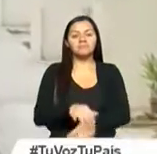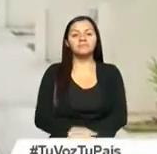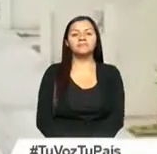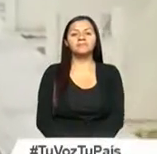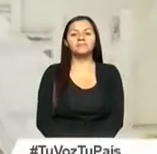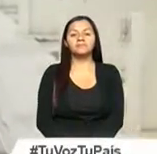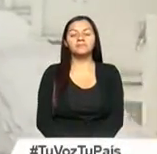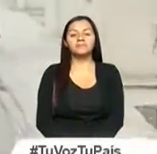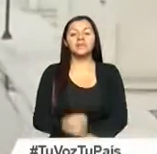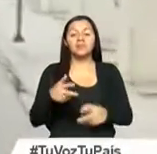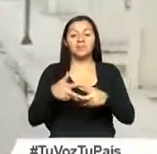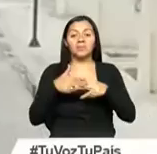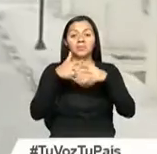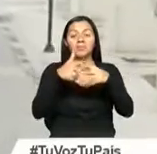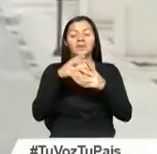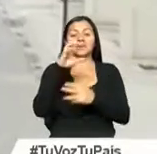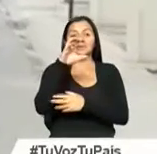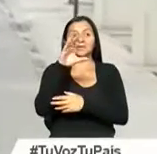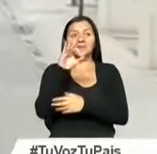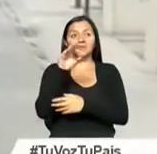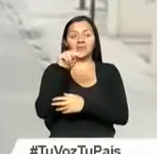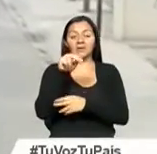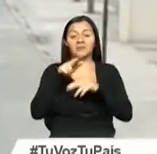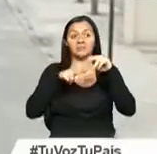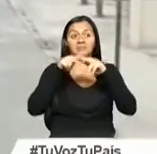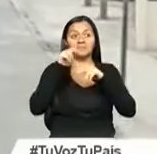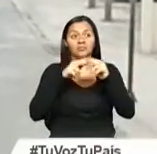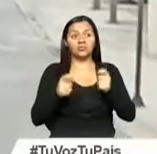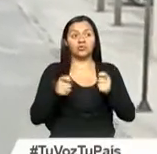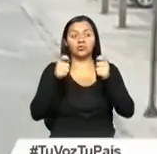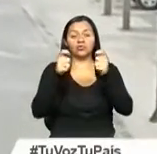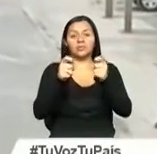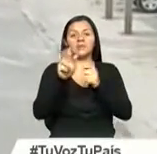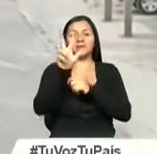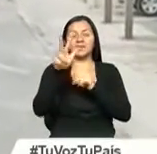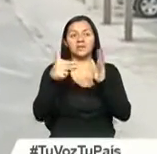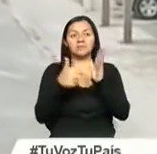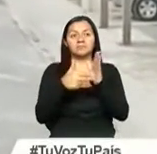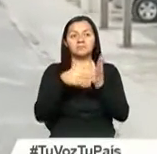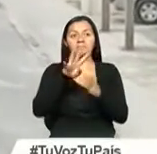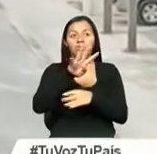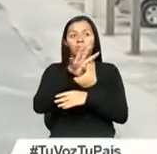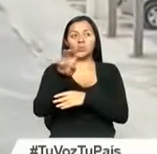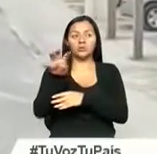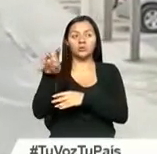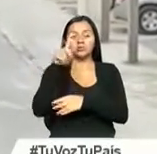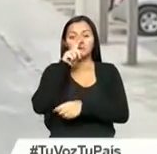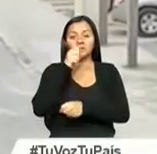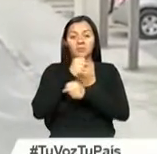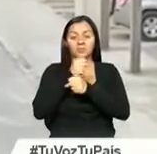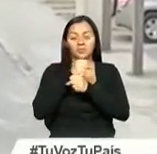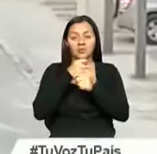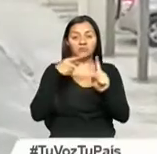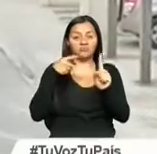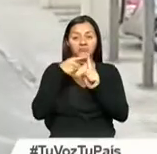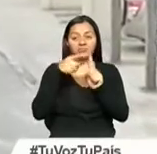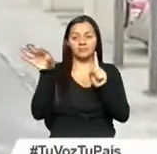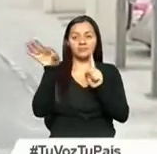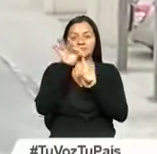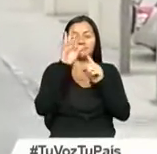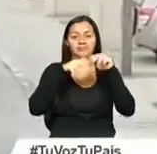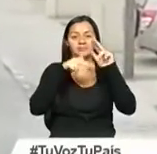Con los créditos del CFN Construye se han generado más de 3.400 fuentes de empleo indirectas y 8